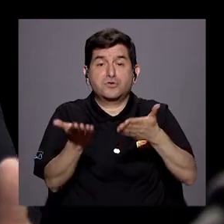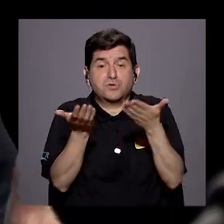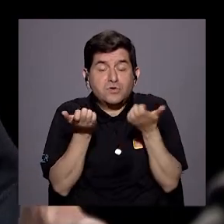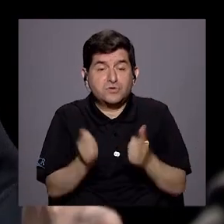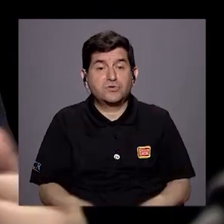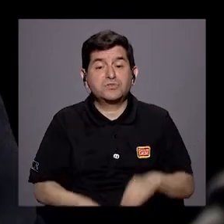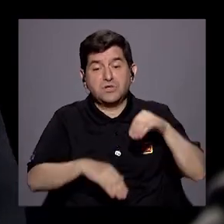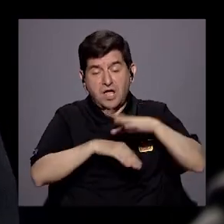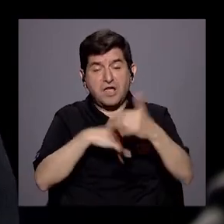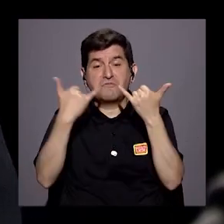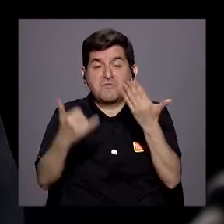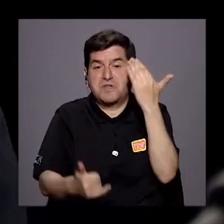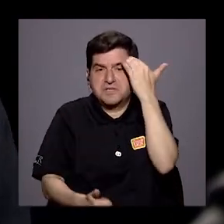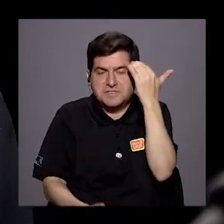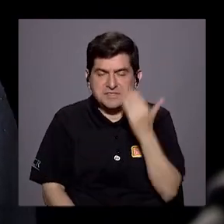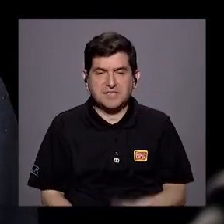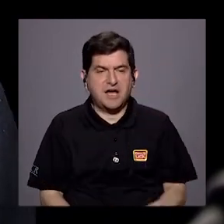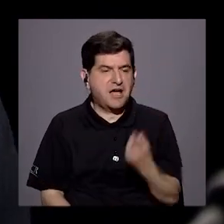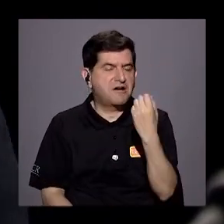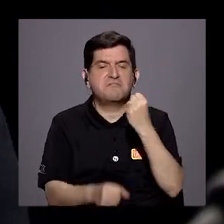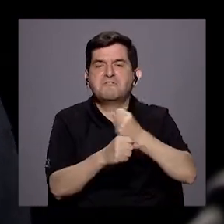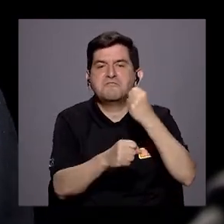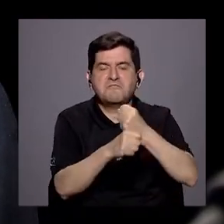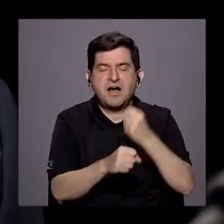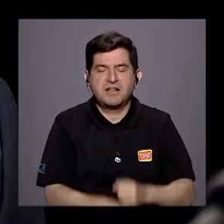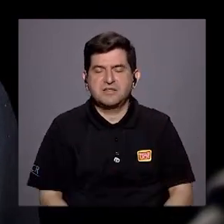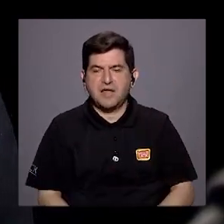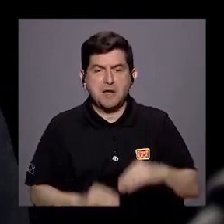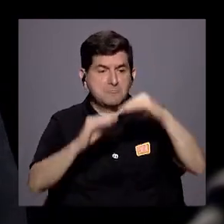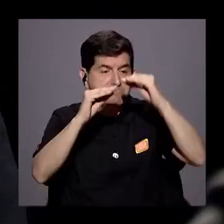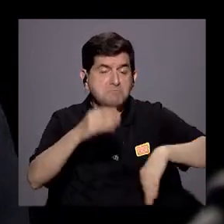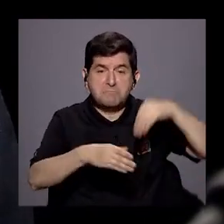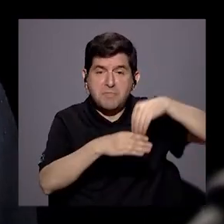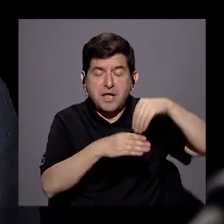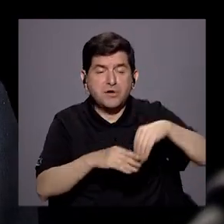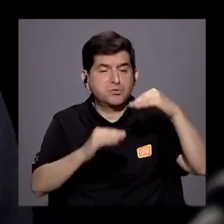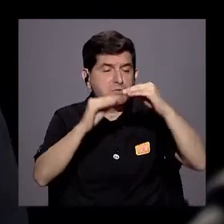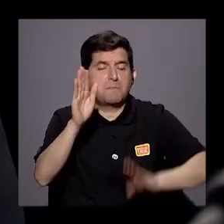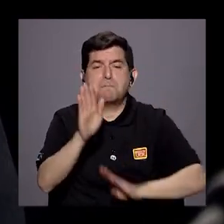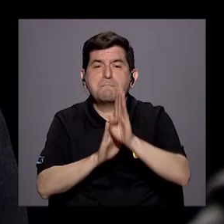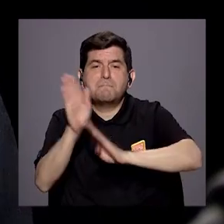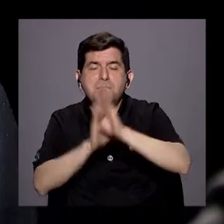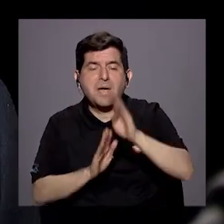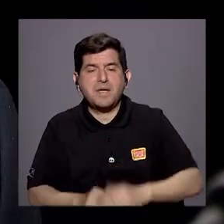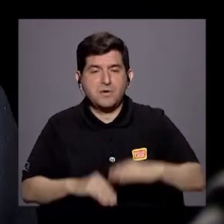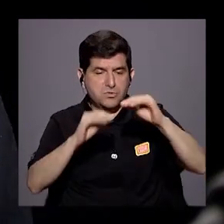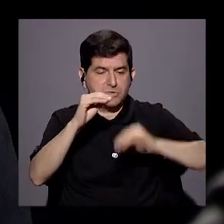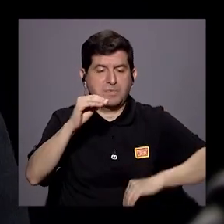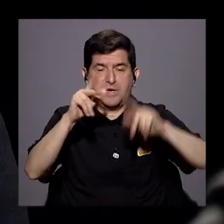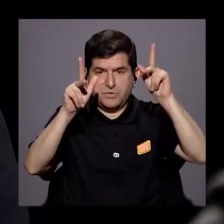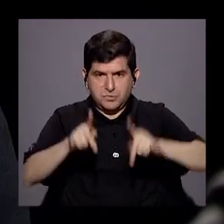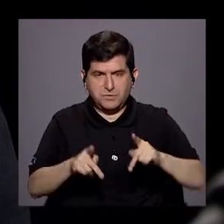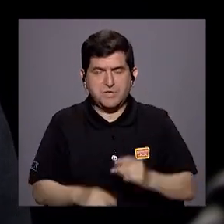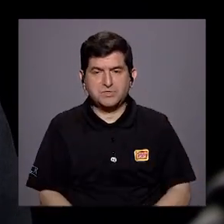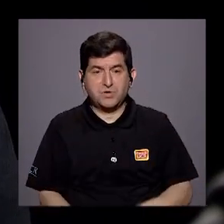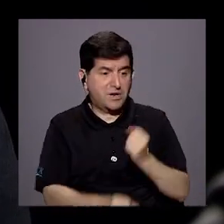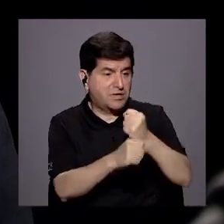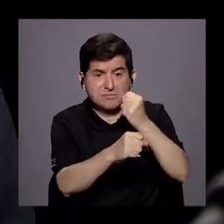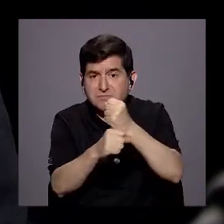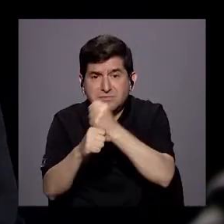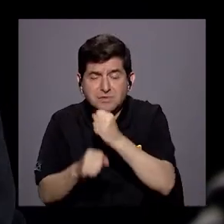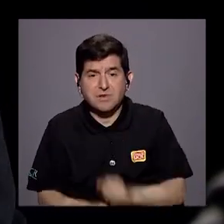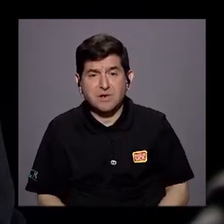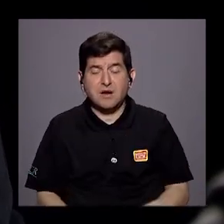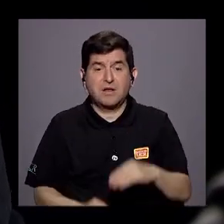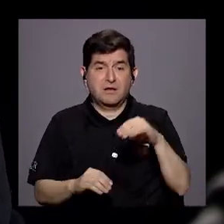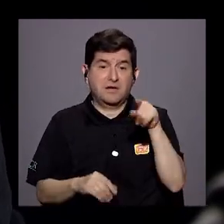las consecuencias son esas. La desocupación, menos inversión, menos desarrollo, menos gente haciendo cosas